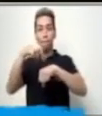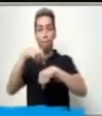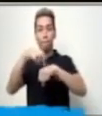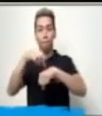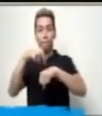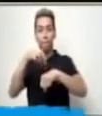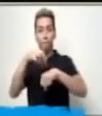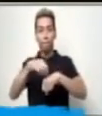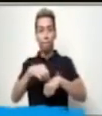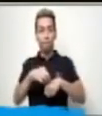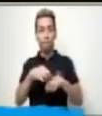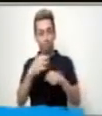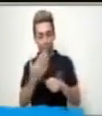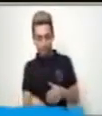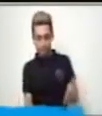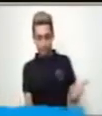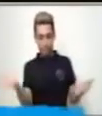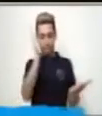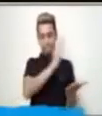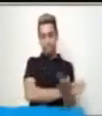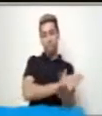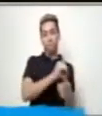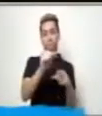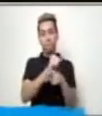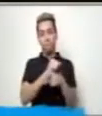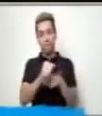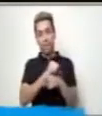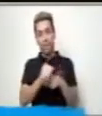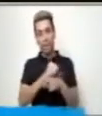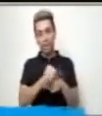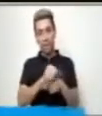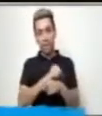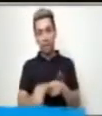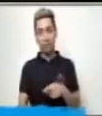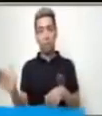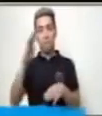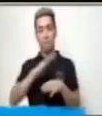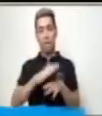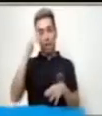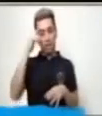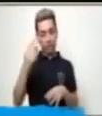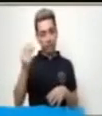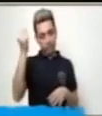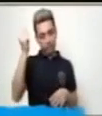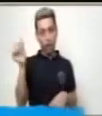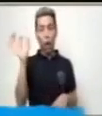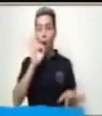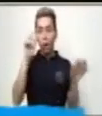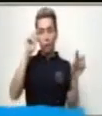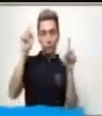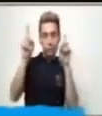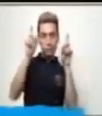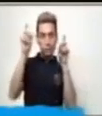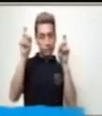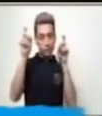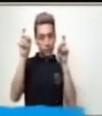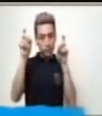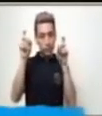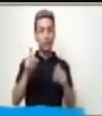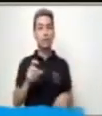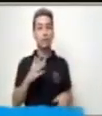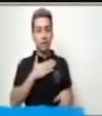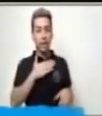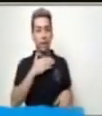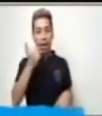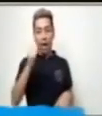Sigamos practicando con una adivinanza más. O acertijo. Recuerda que estas